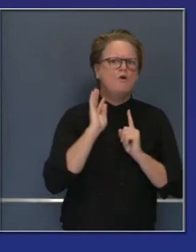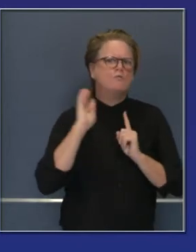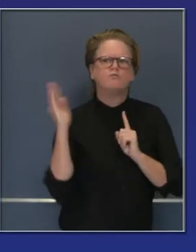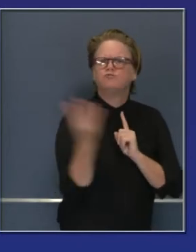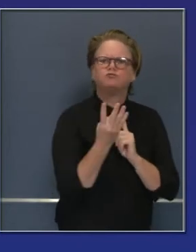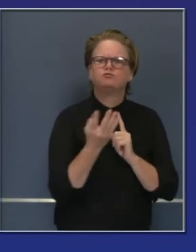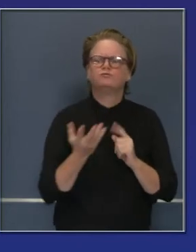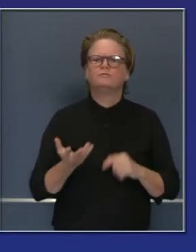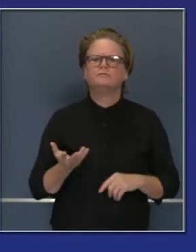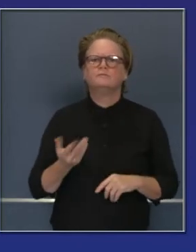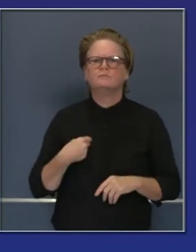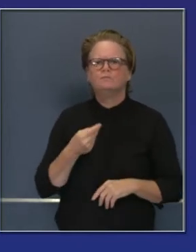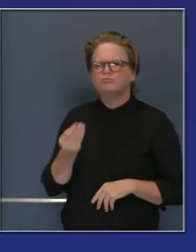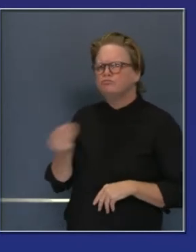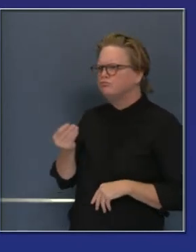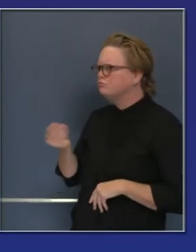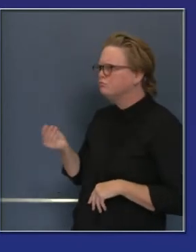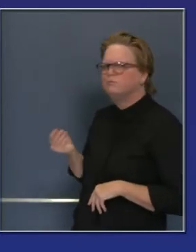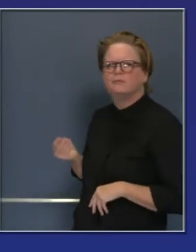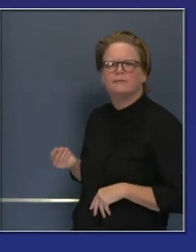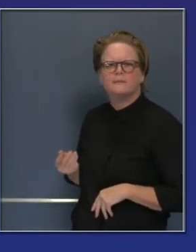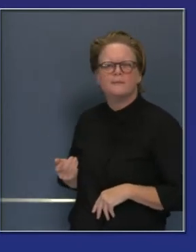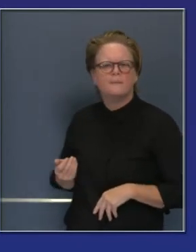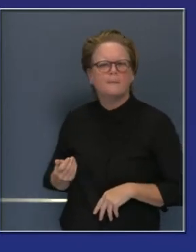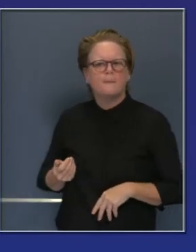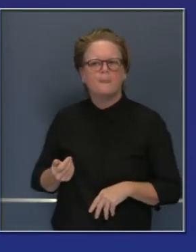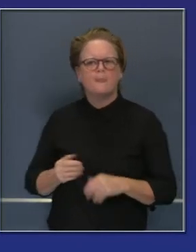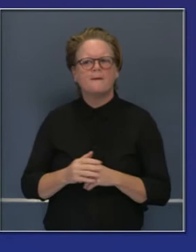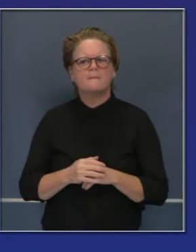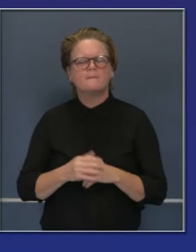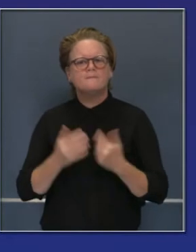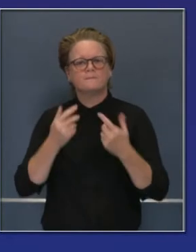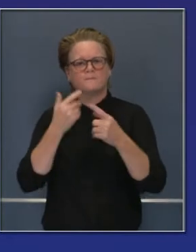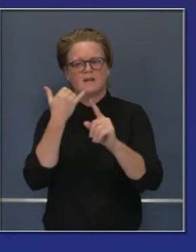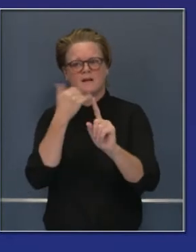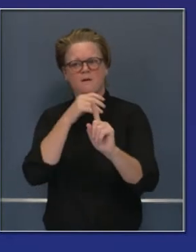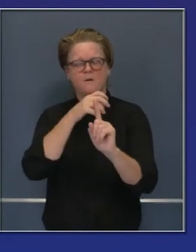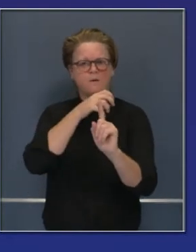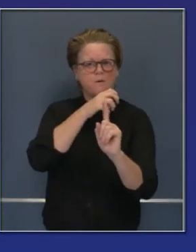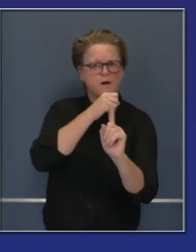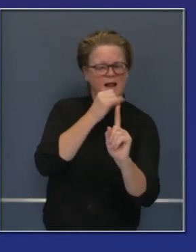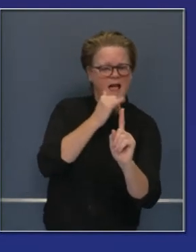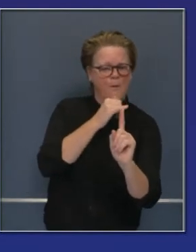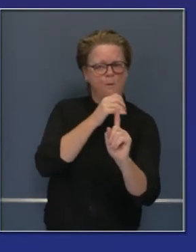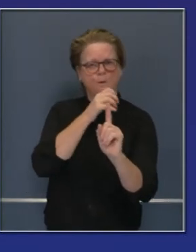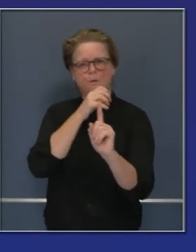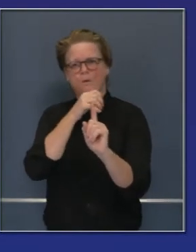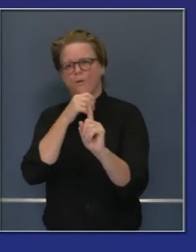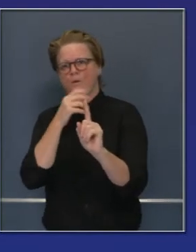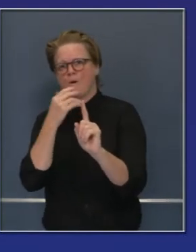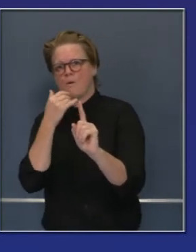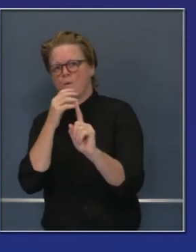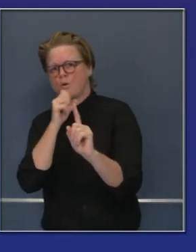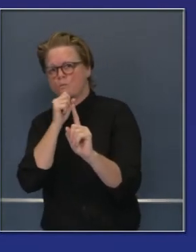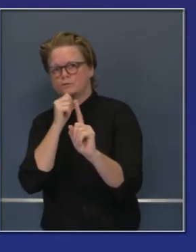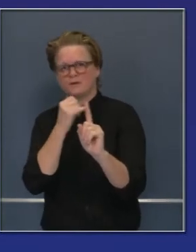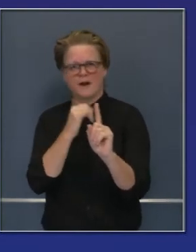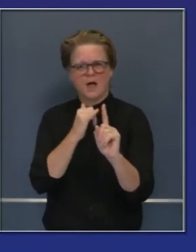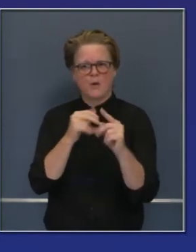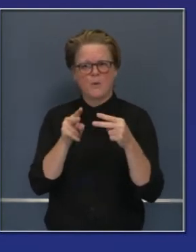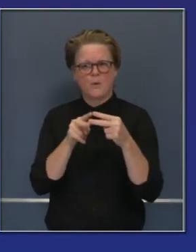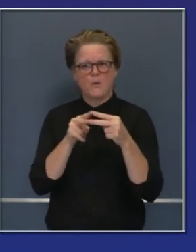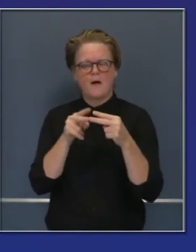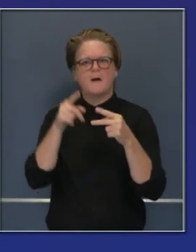personas, a otros individuos en interiores. Para condados en naranja y amarillo, mantengan abiertas sus ventanas y